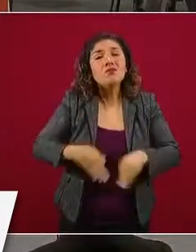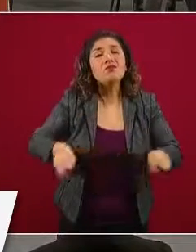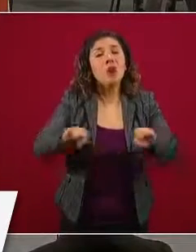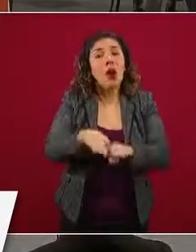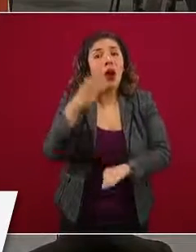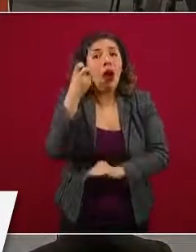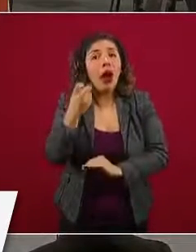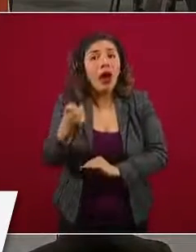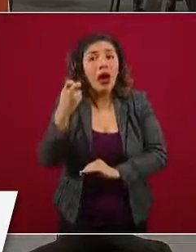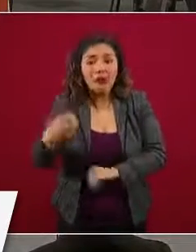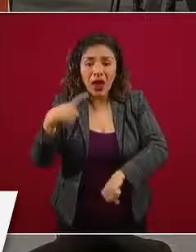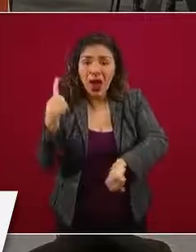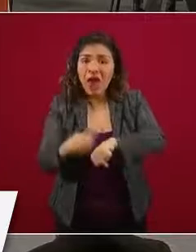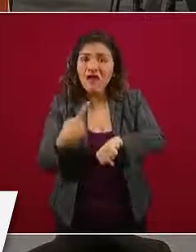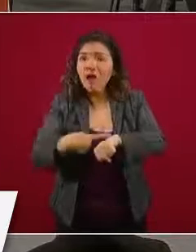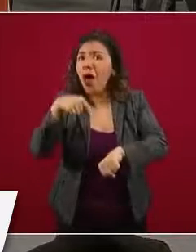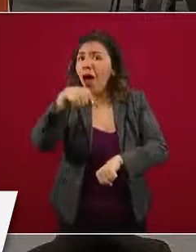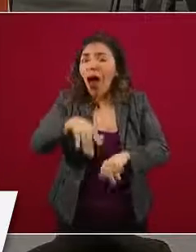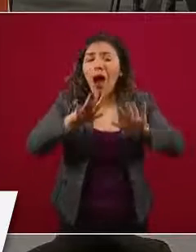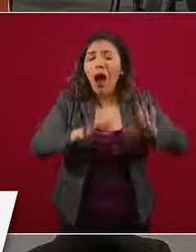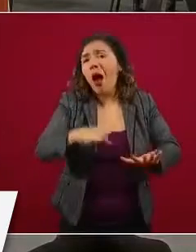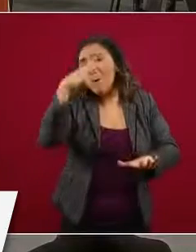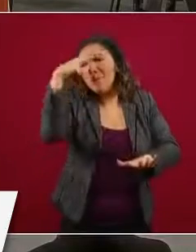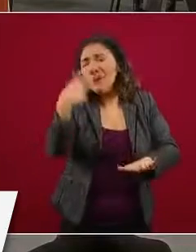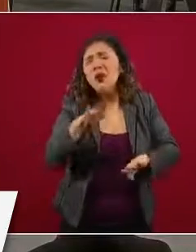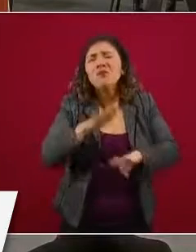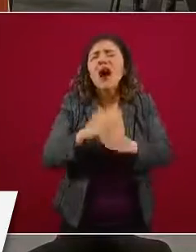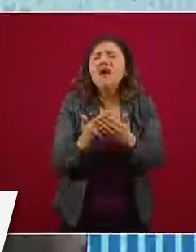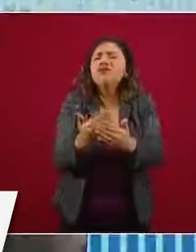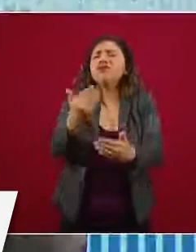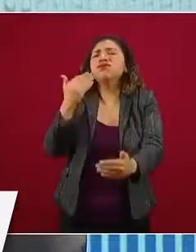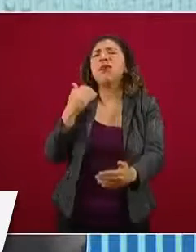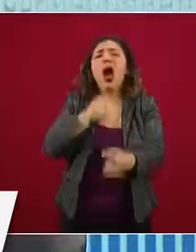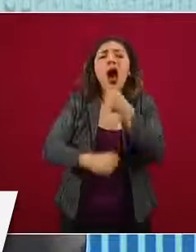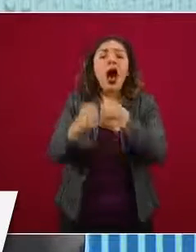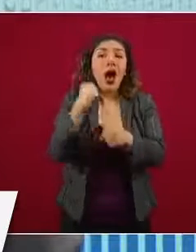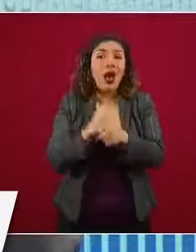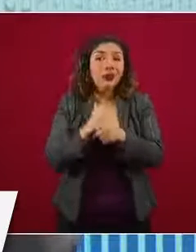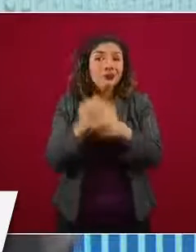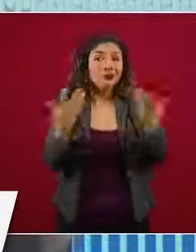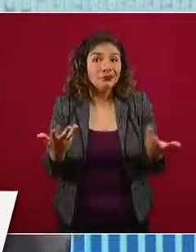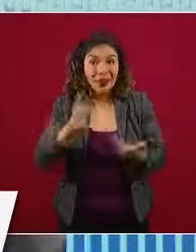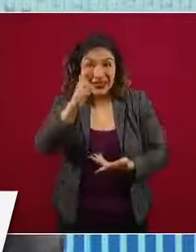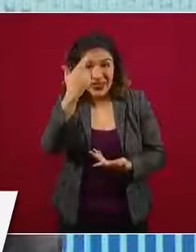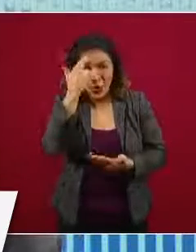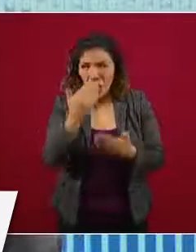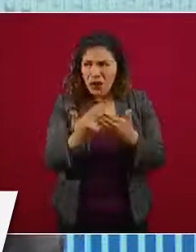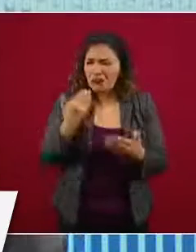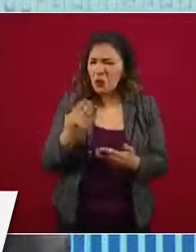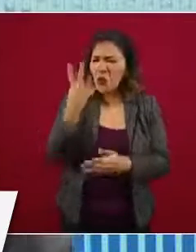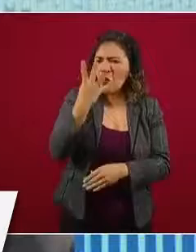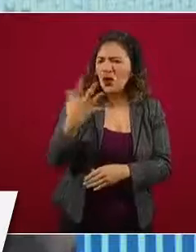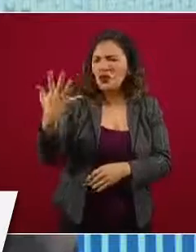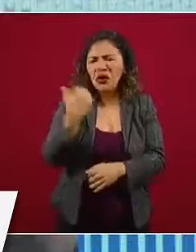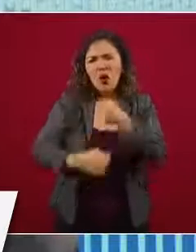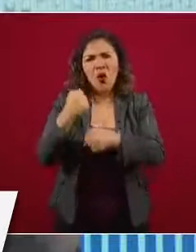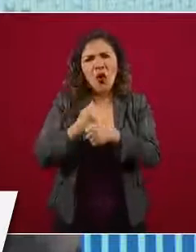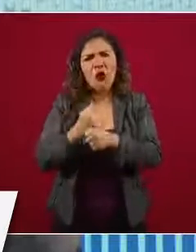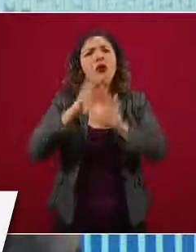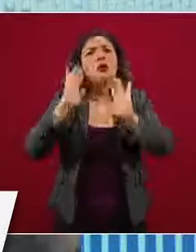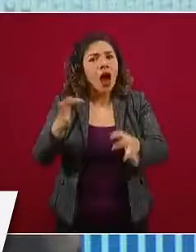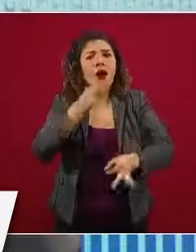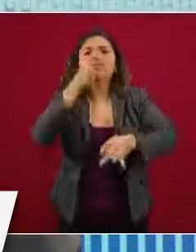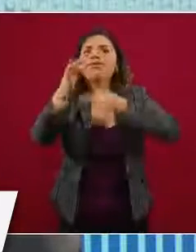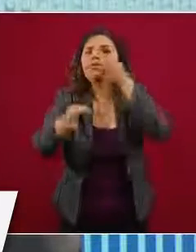enfermedades que México tiene desde hace muchos años. Recordar que hace cuatro o cinco años ya se había